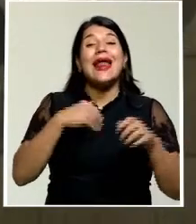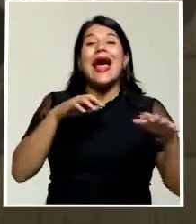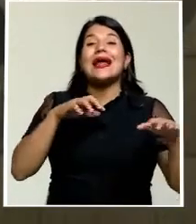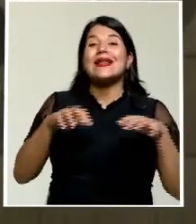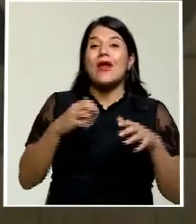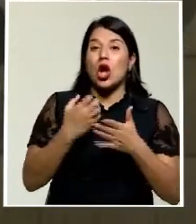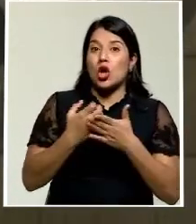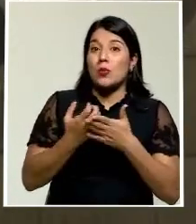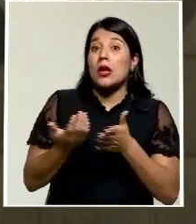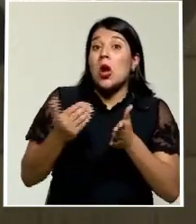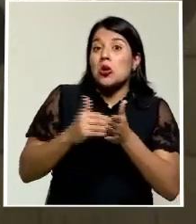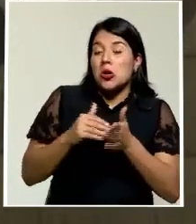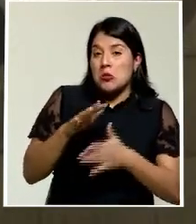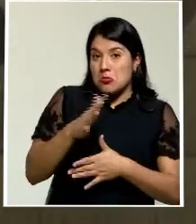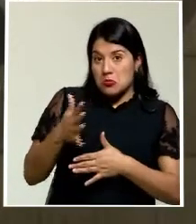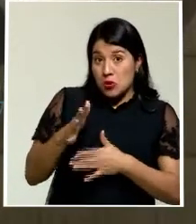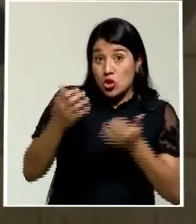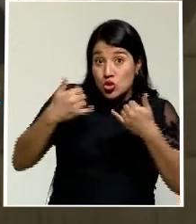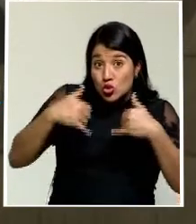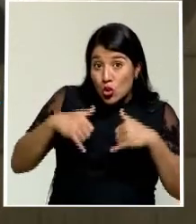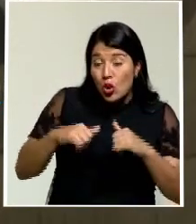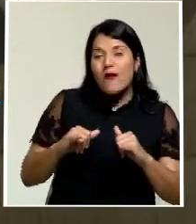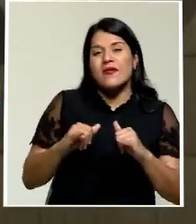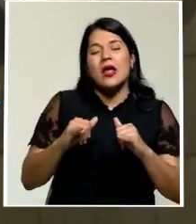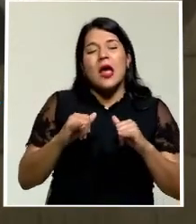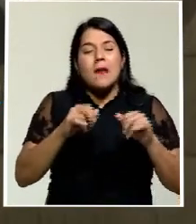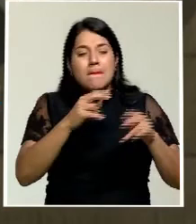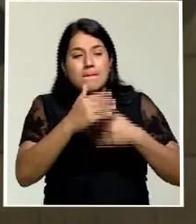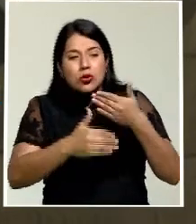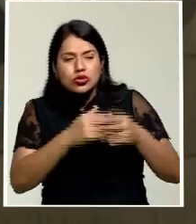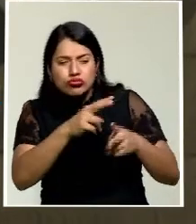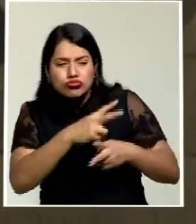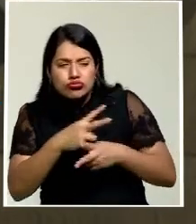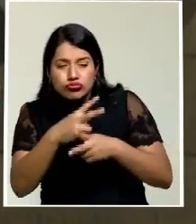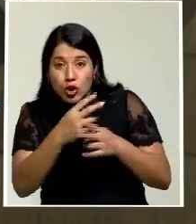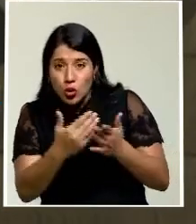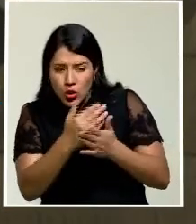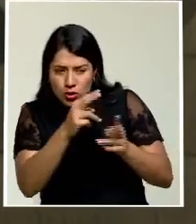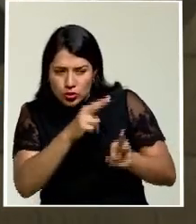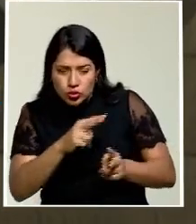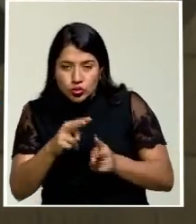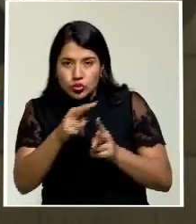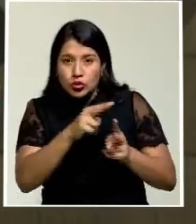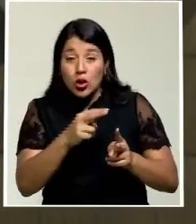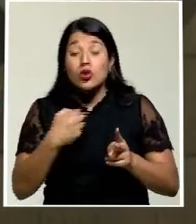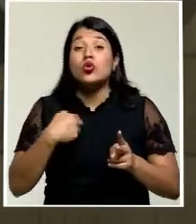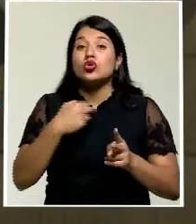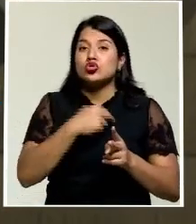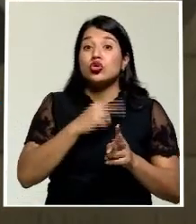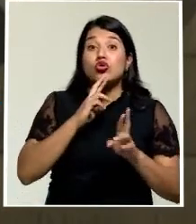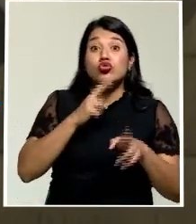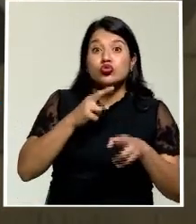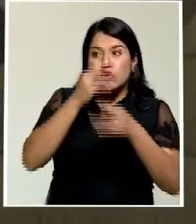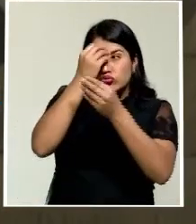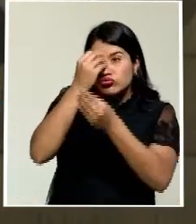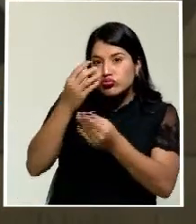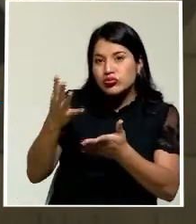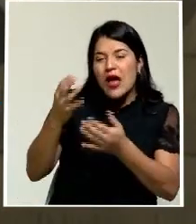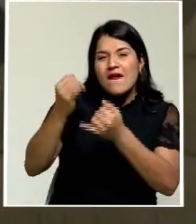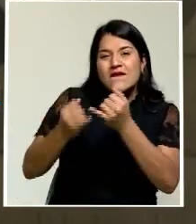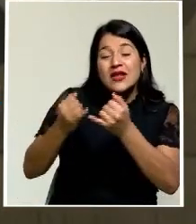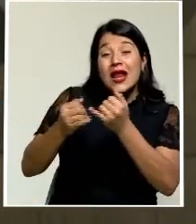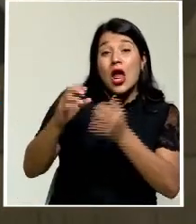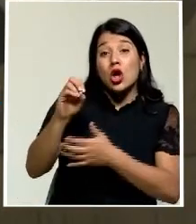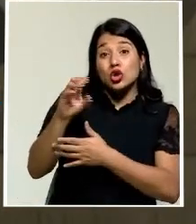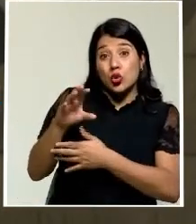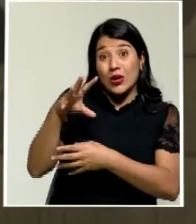En este momento estamos en el proceso de una nueva revisión de las proyecciones que las compartiríamos con la ciudadanía al final del mes de octubre como parte